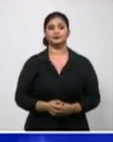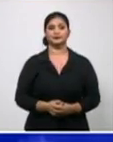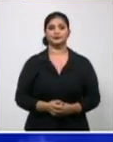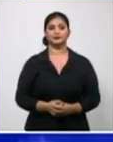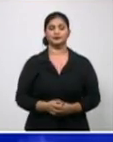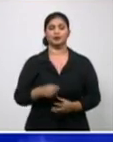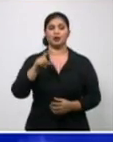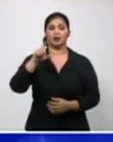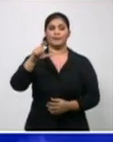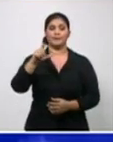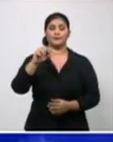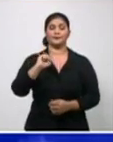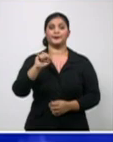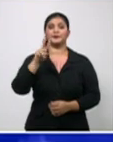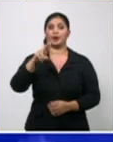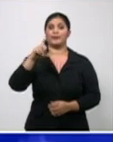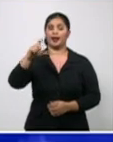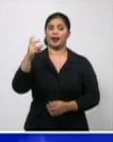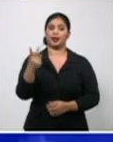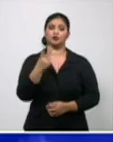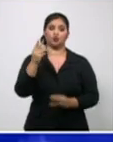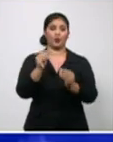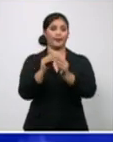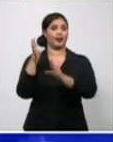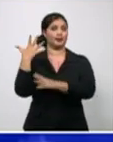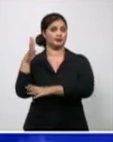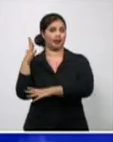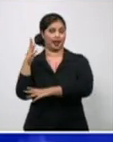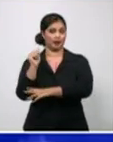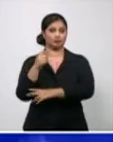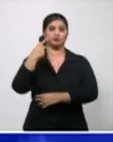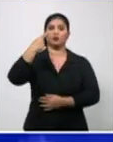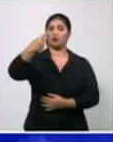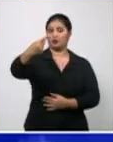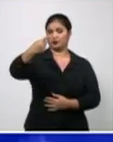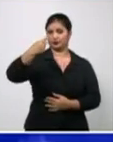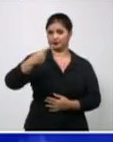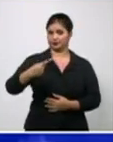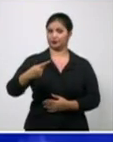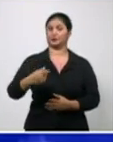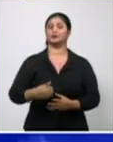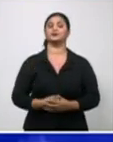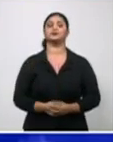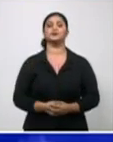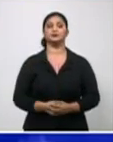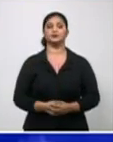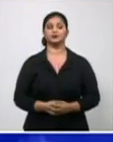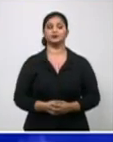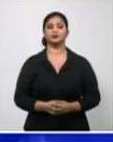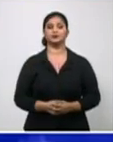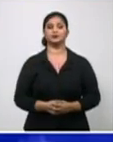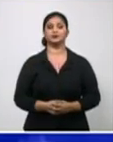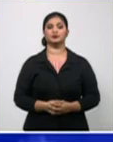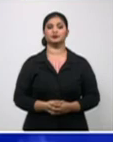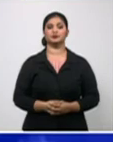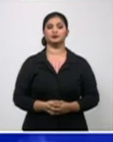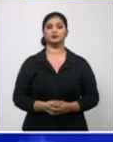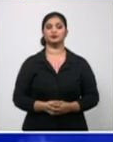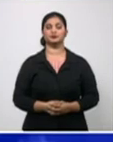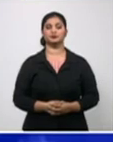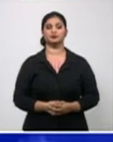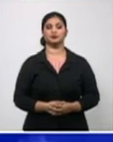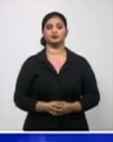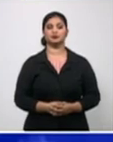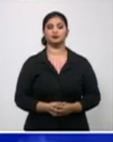importados. Uno del municipio Santo Domingo, al igual que uno de Santa Clara. De Ciego de Ávila, un